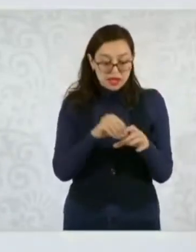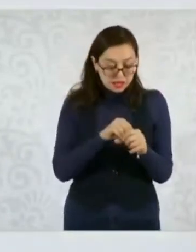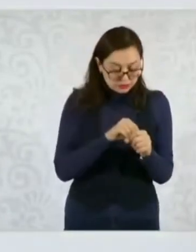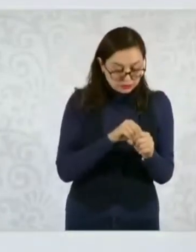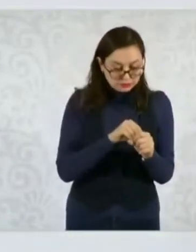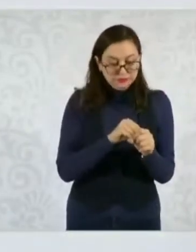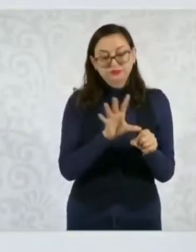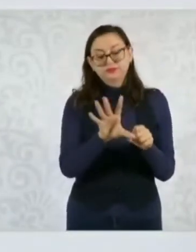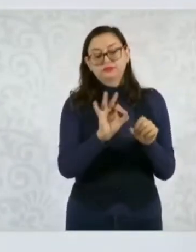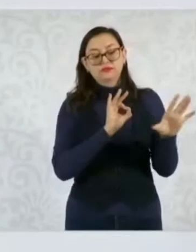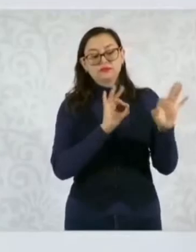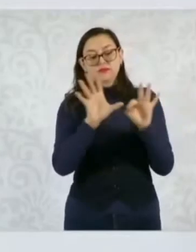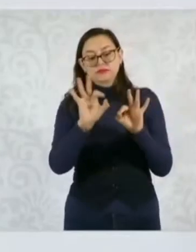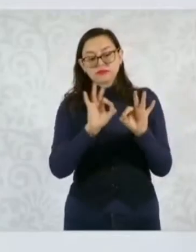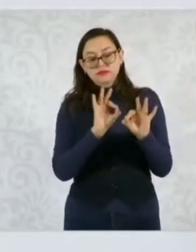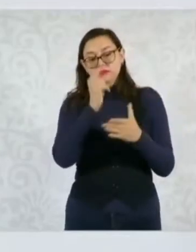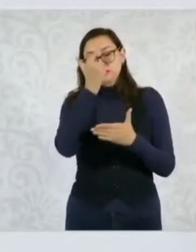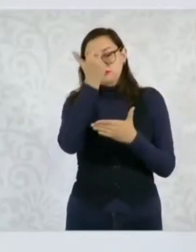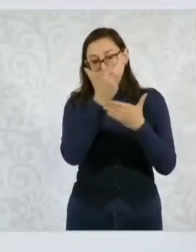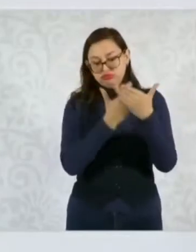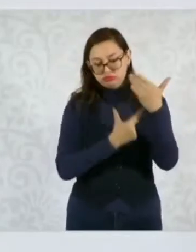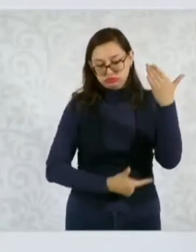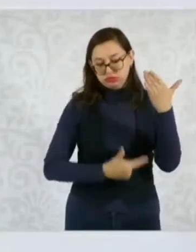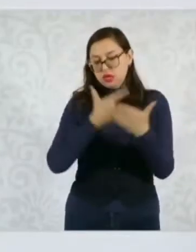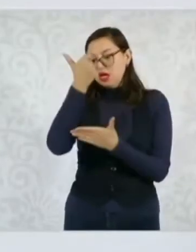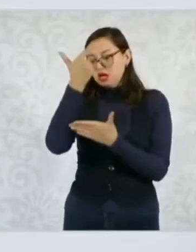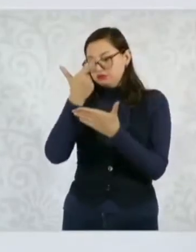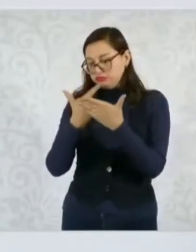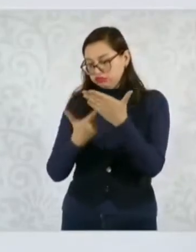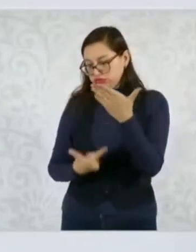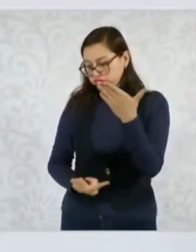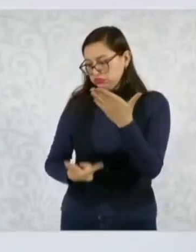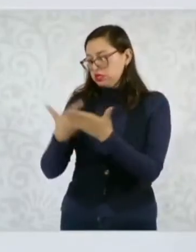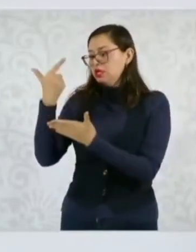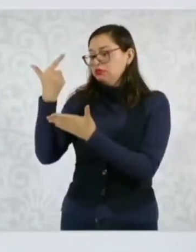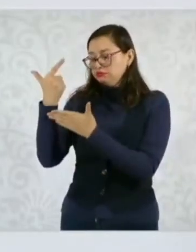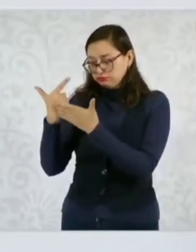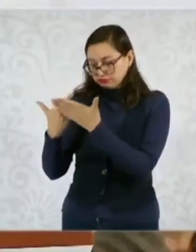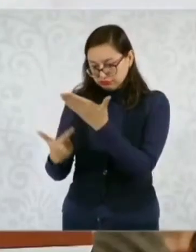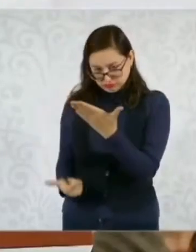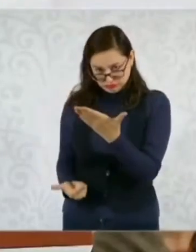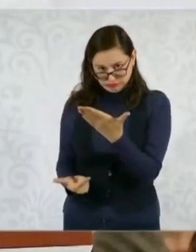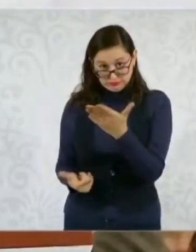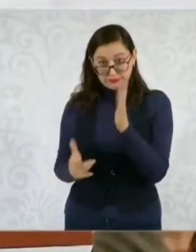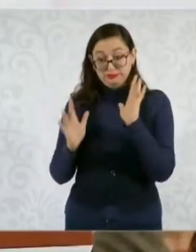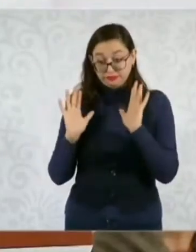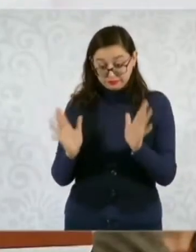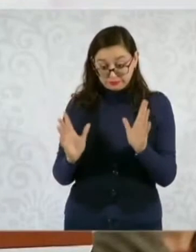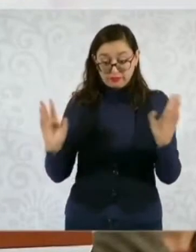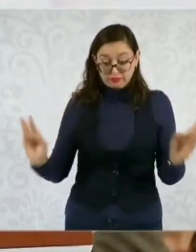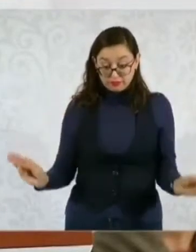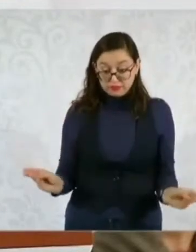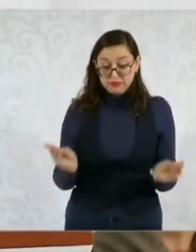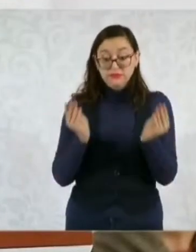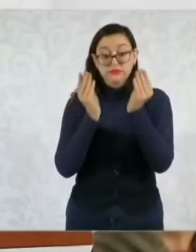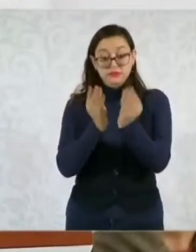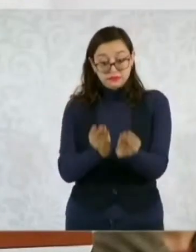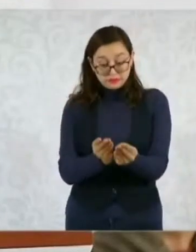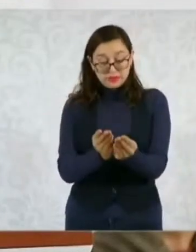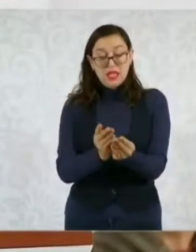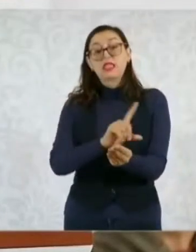primera selección transparente. Una vez que son seleccionados pasan a una tómbola,